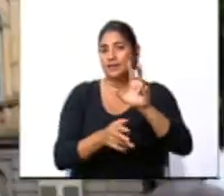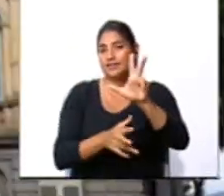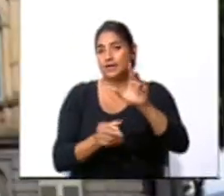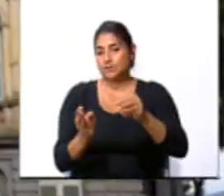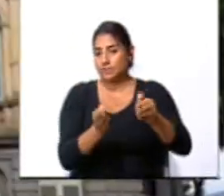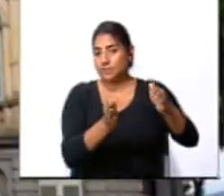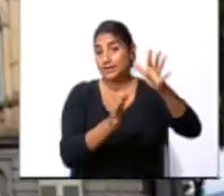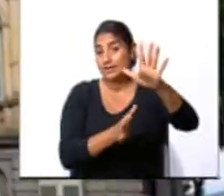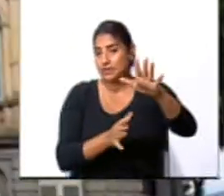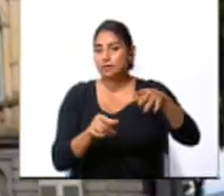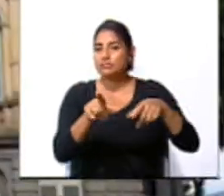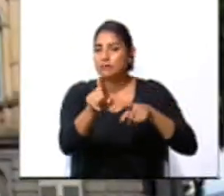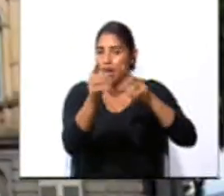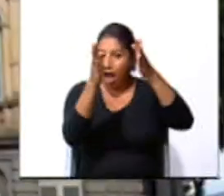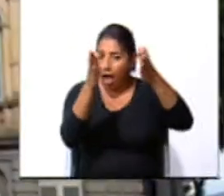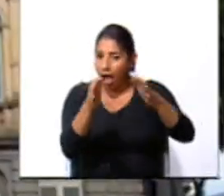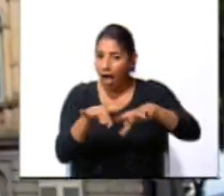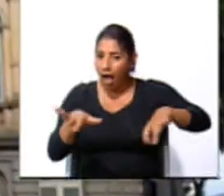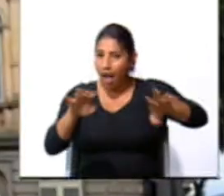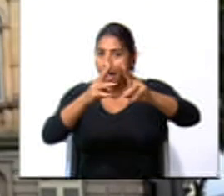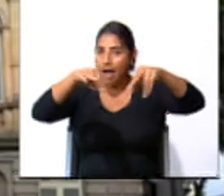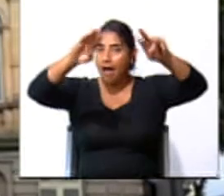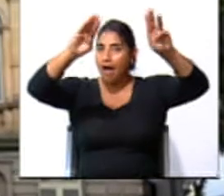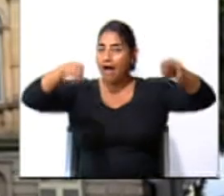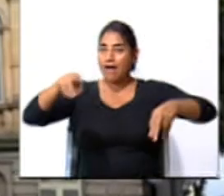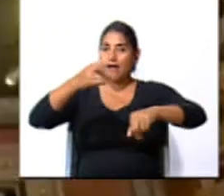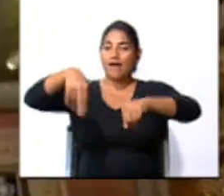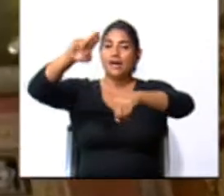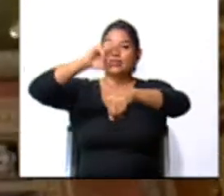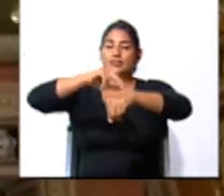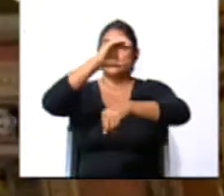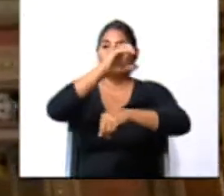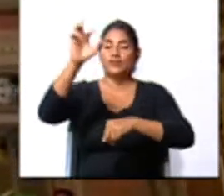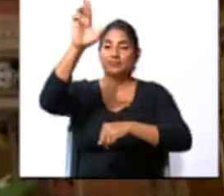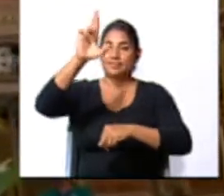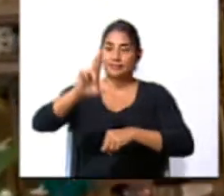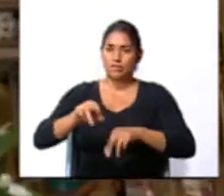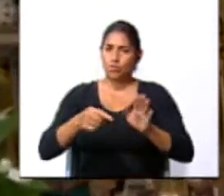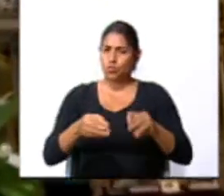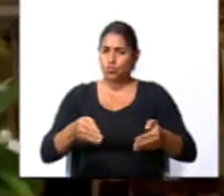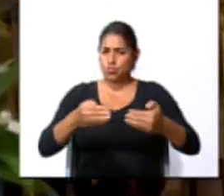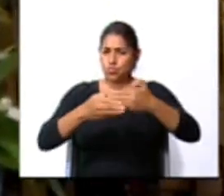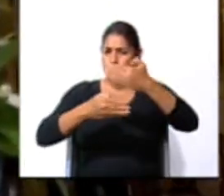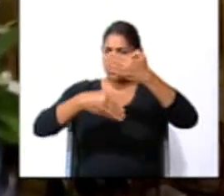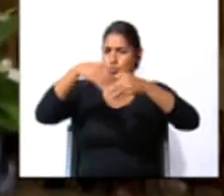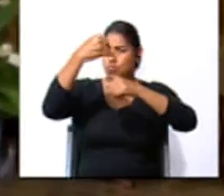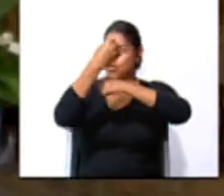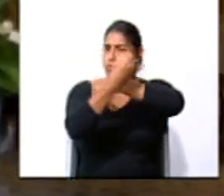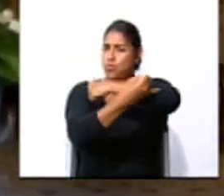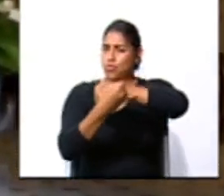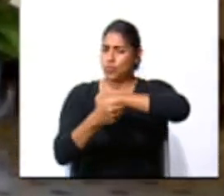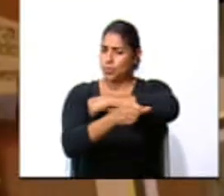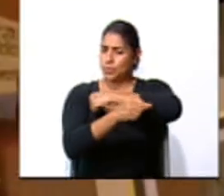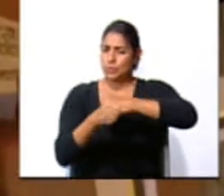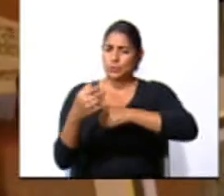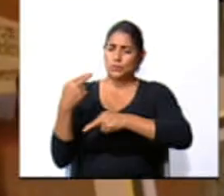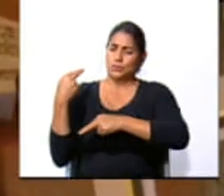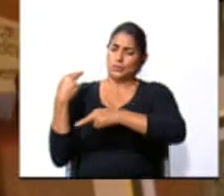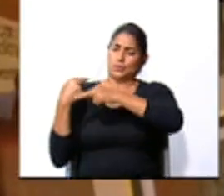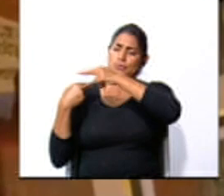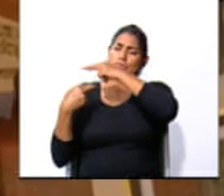cinco encontrarás el Teatro Nacional de Costa Rica. Es un edificio de arquitectura historicista